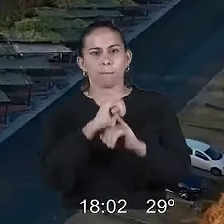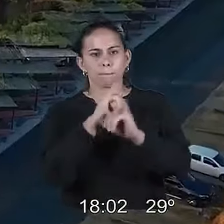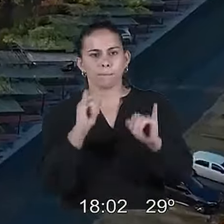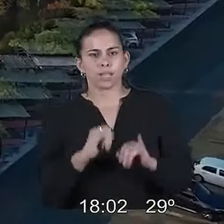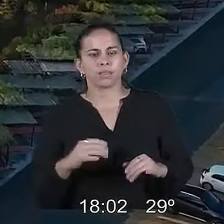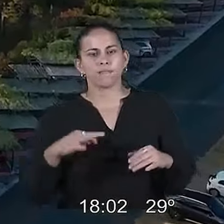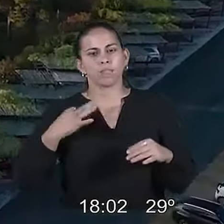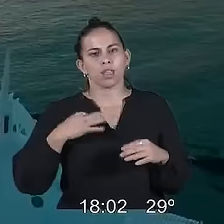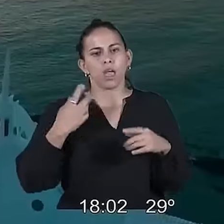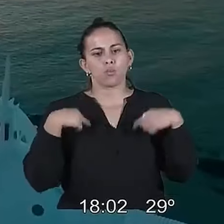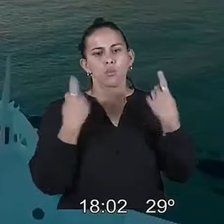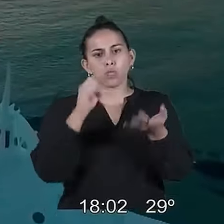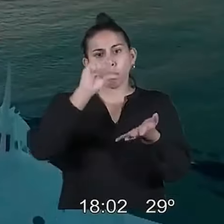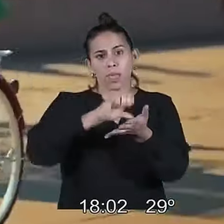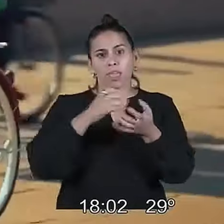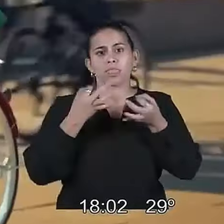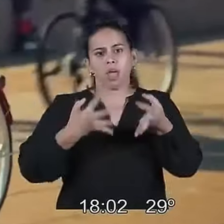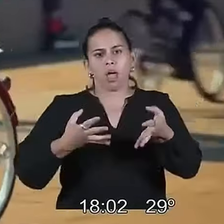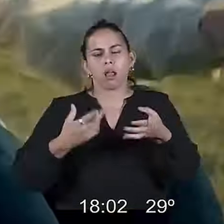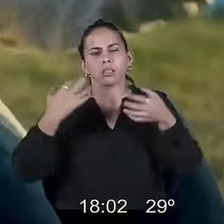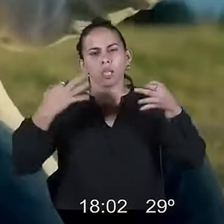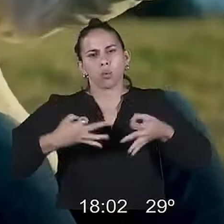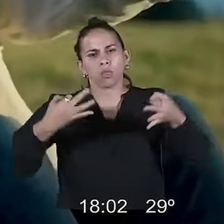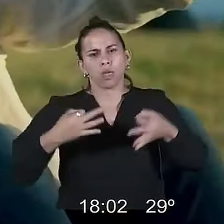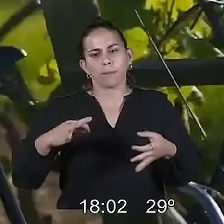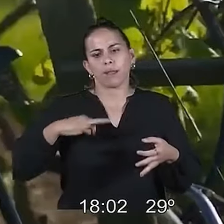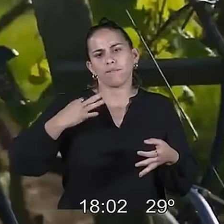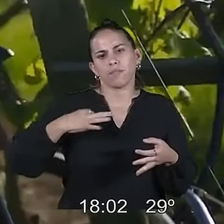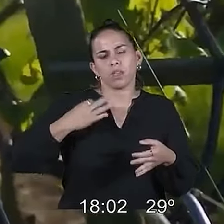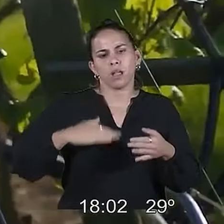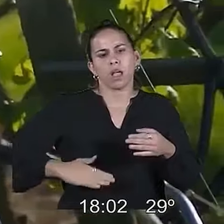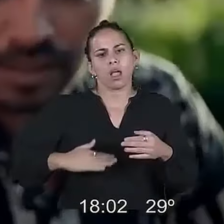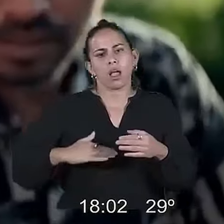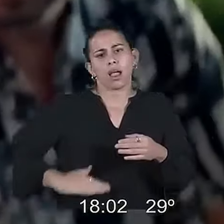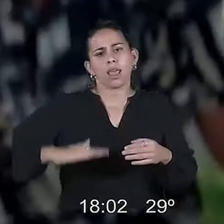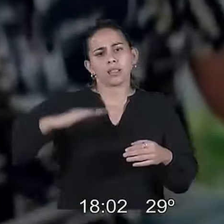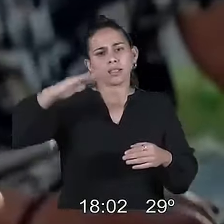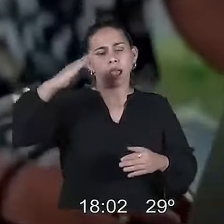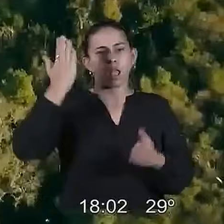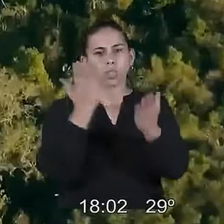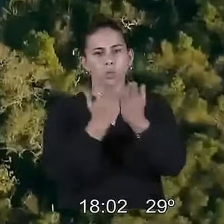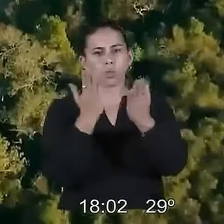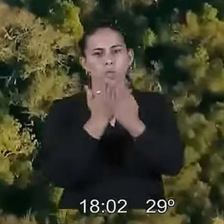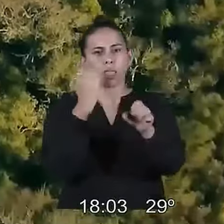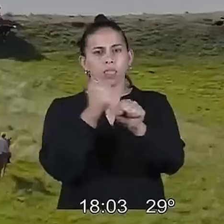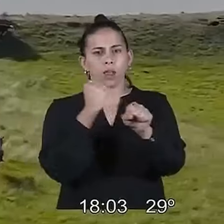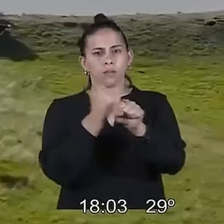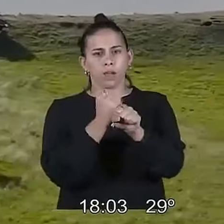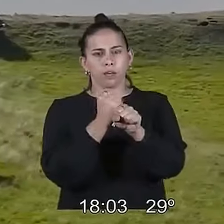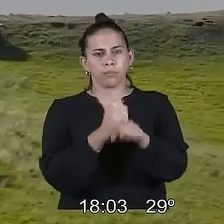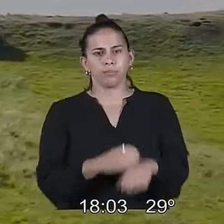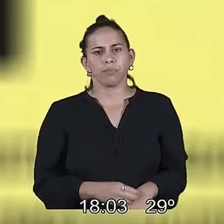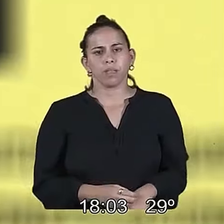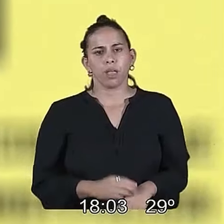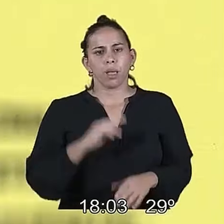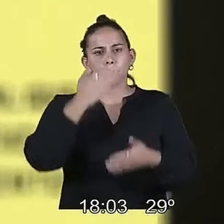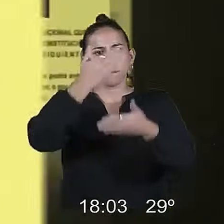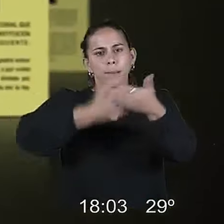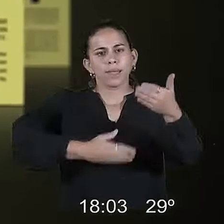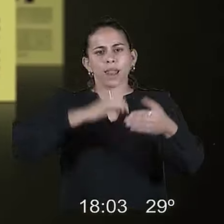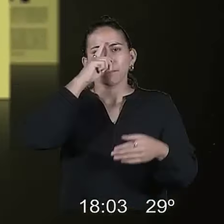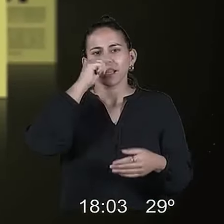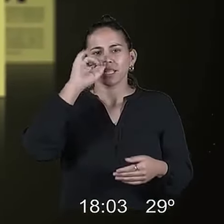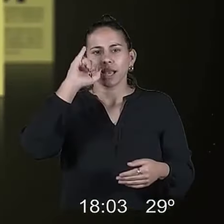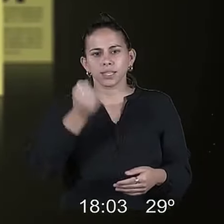Nuestro país debe dar las garantías de la seguridad para vivir, para crecer, para estudiar y trabajar. La papeleta